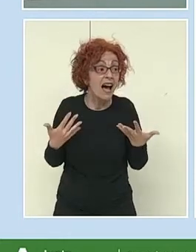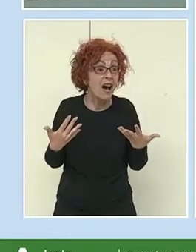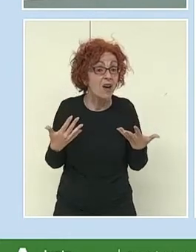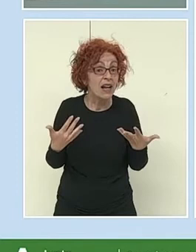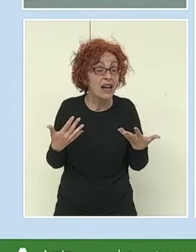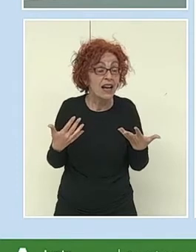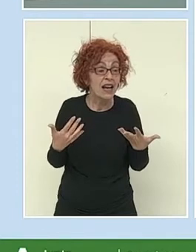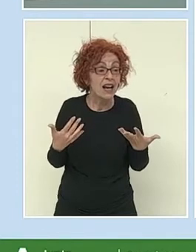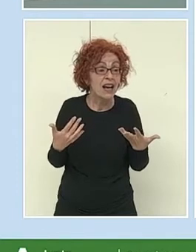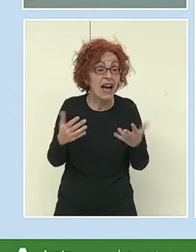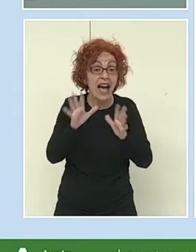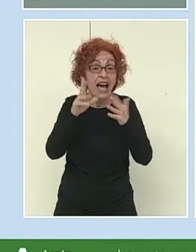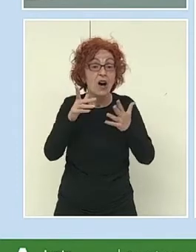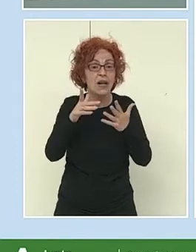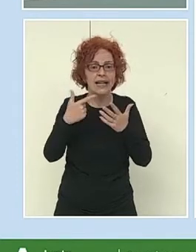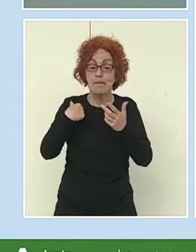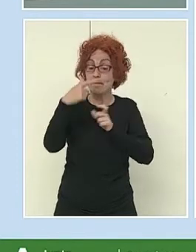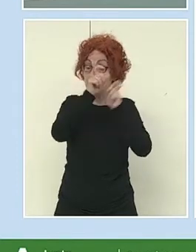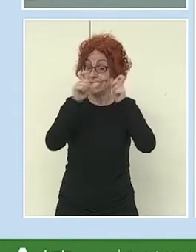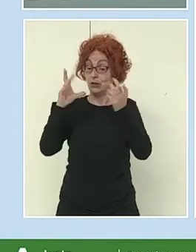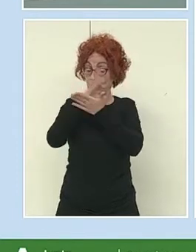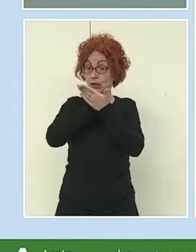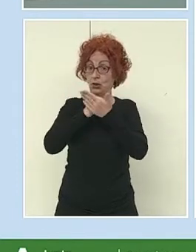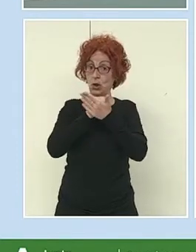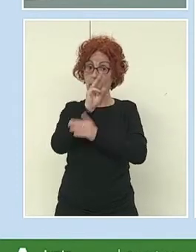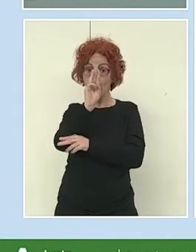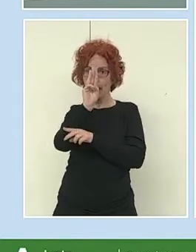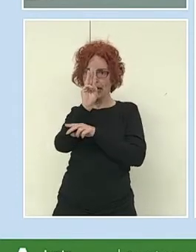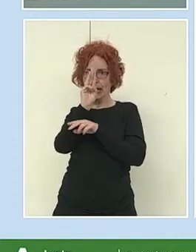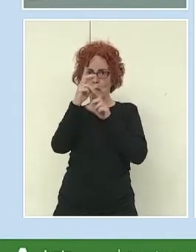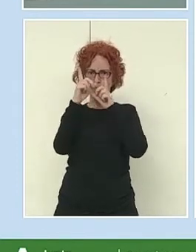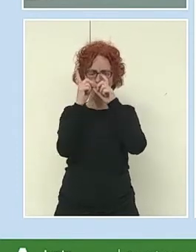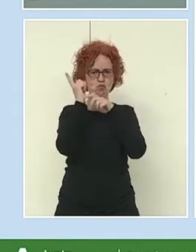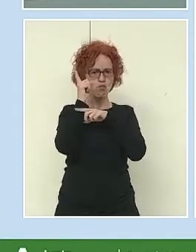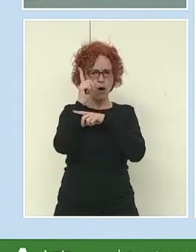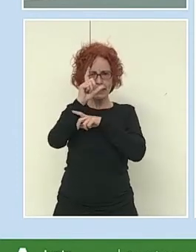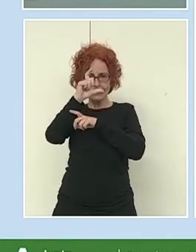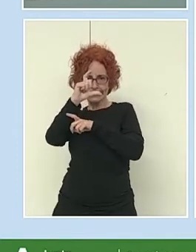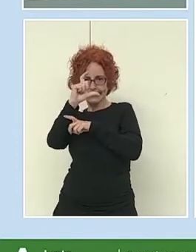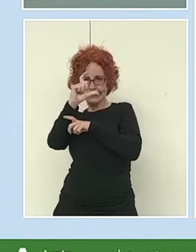Es que ahora no puedo... No tengo internet. ¿Por qué?